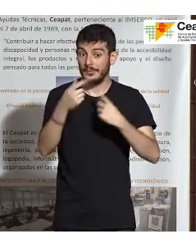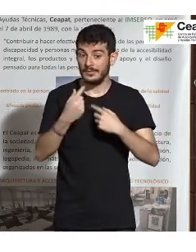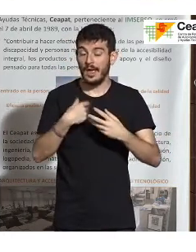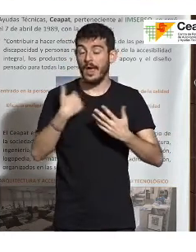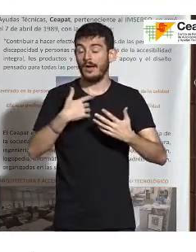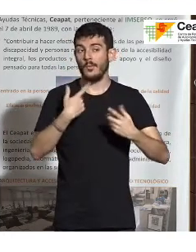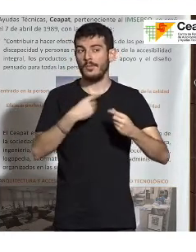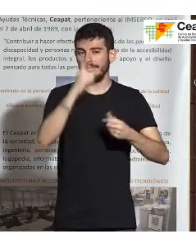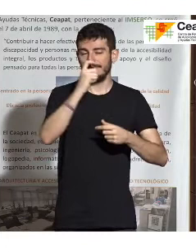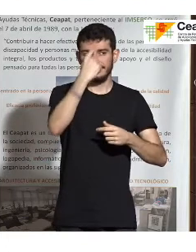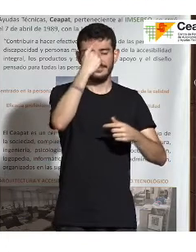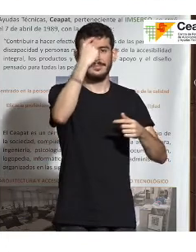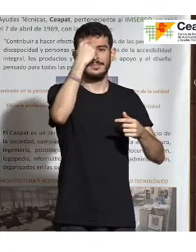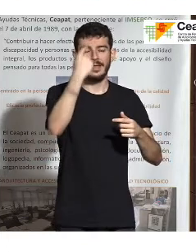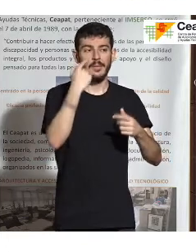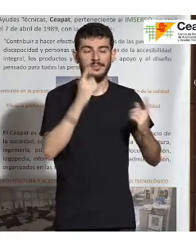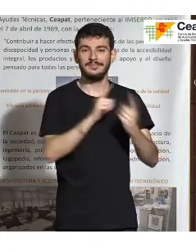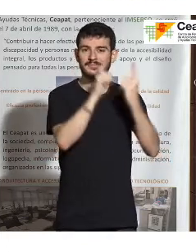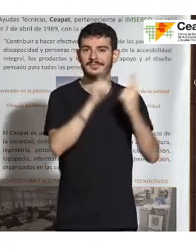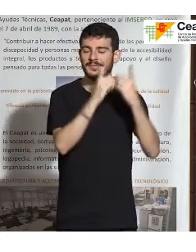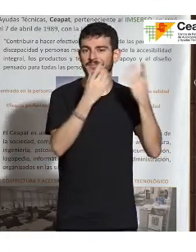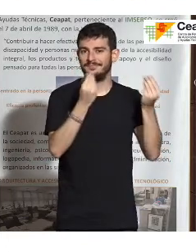algo, ir a UNE y encontrarme con vosotros.